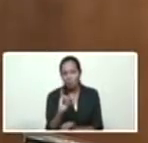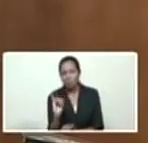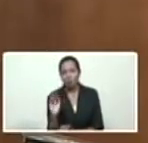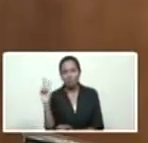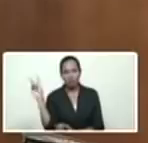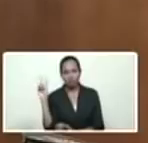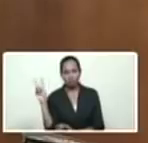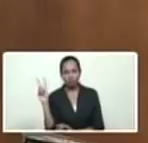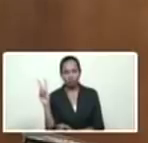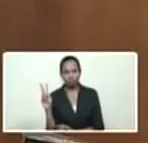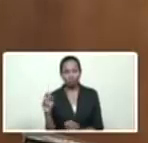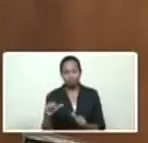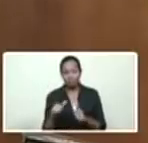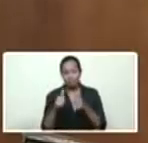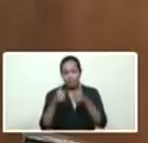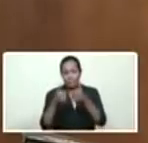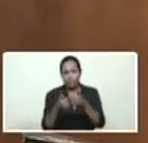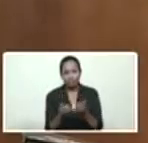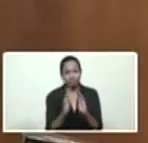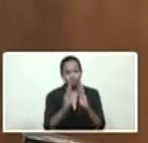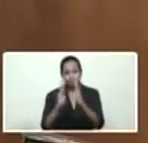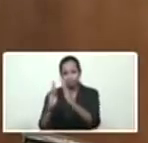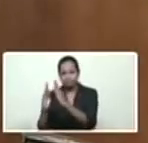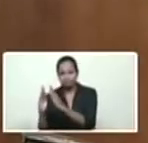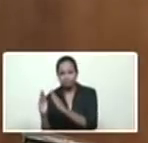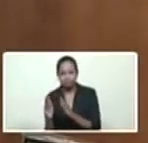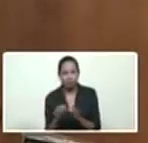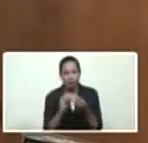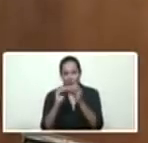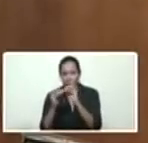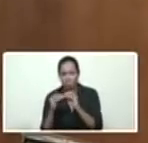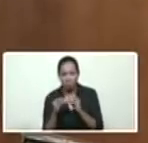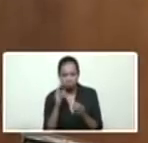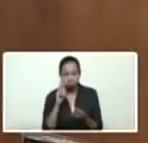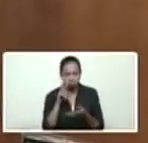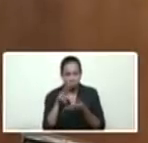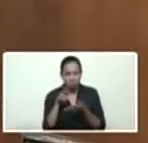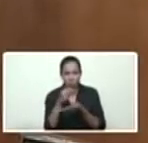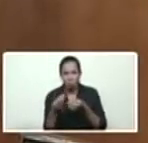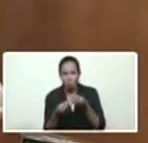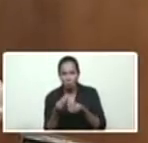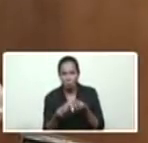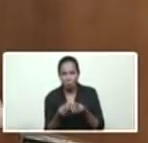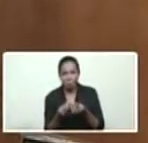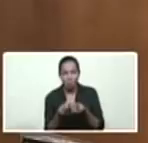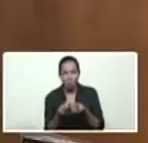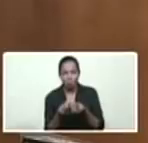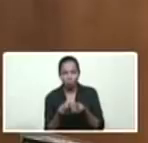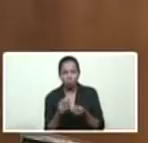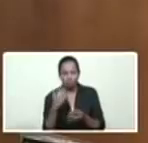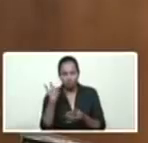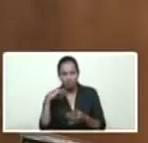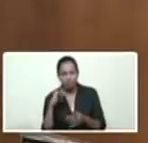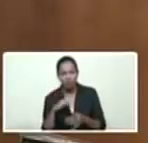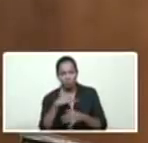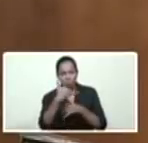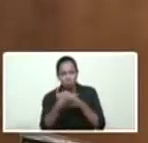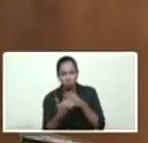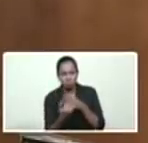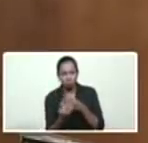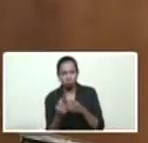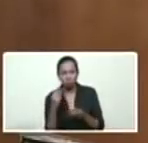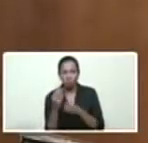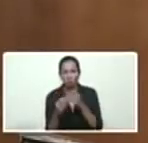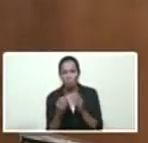resetear, a reordenar lo que tenía el proceso de generación y por dónde